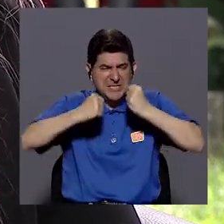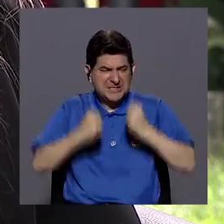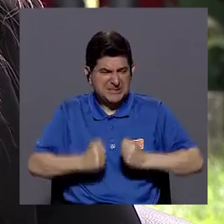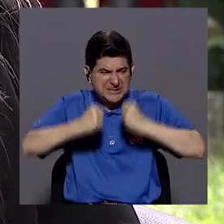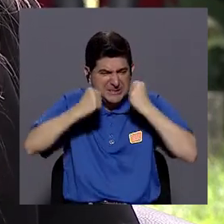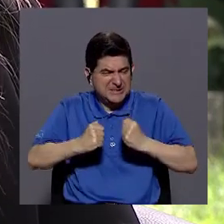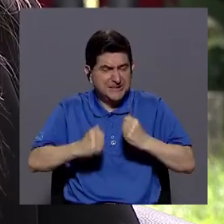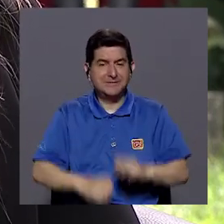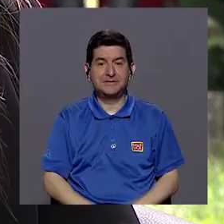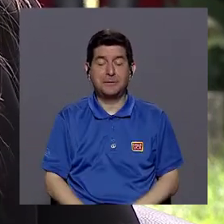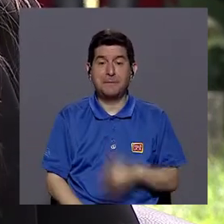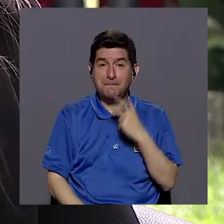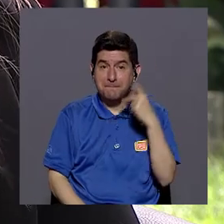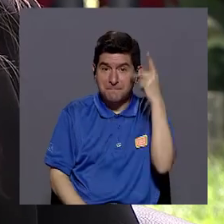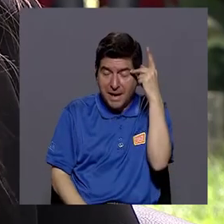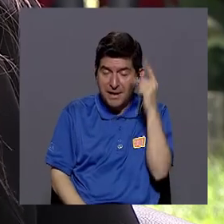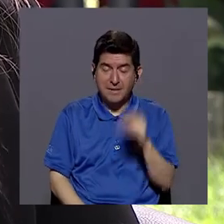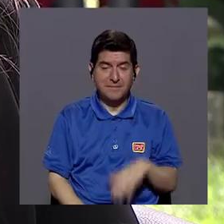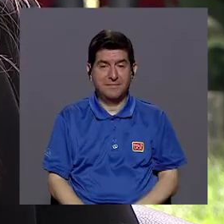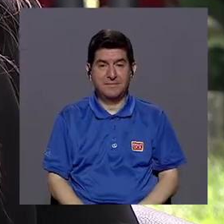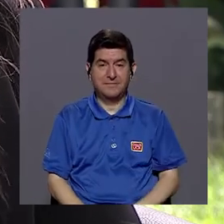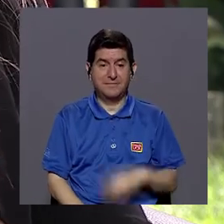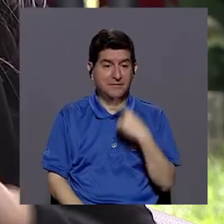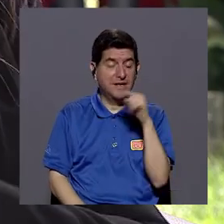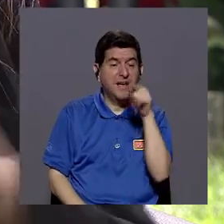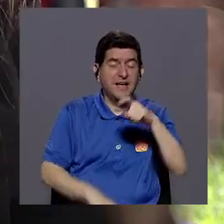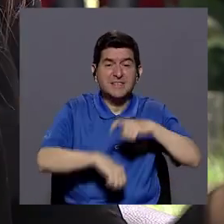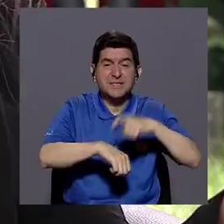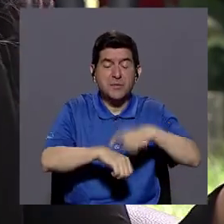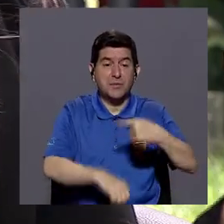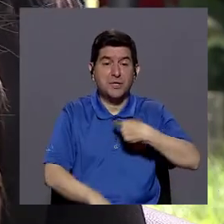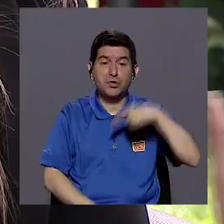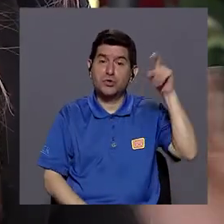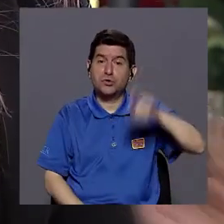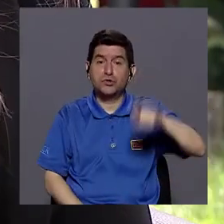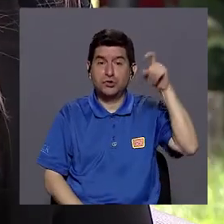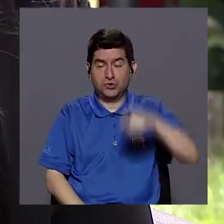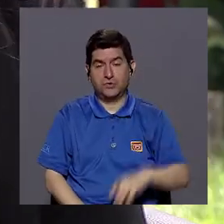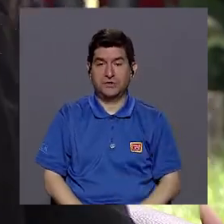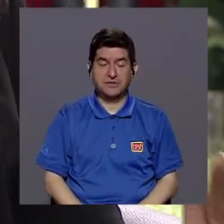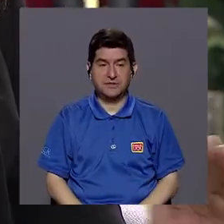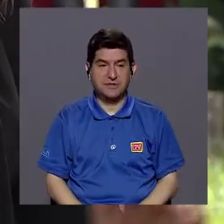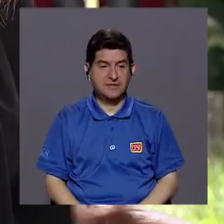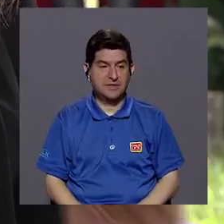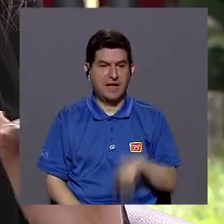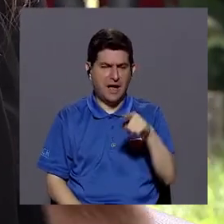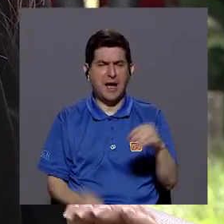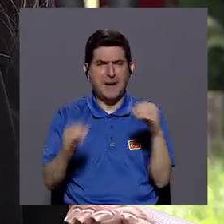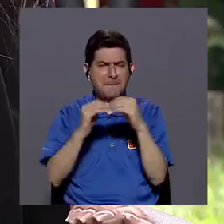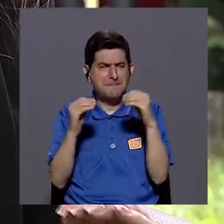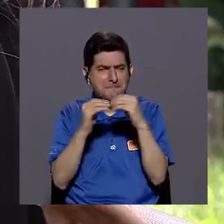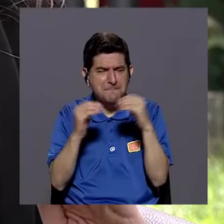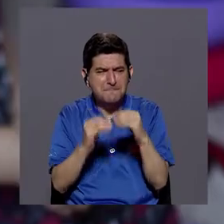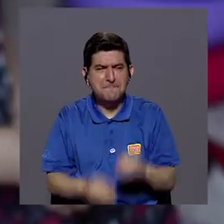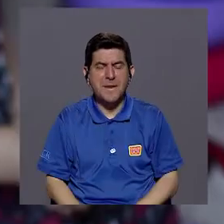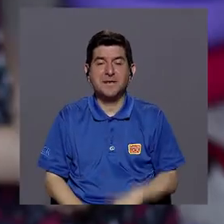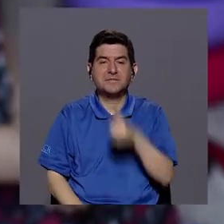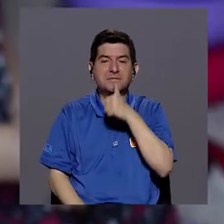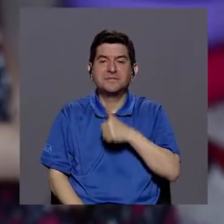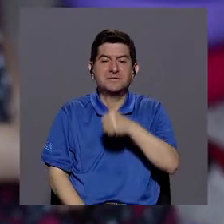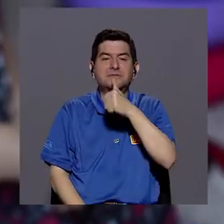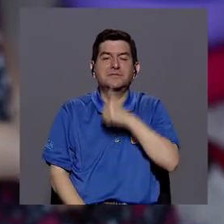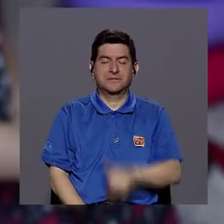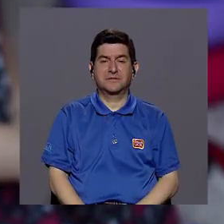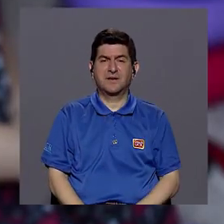rabieta, entonces es ahí donde los papás y las mamás dicen, es que ahí fue donde yo tuve que poner al máximo lo que llamamos la